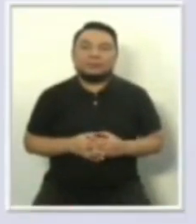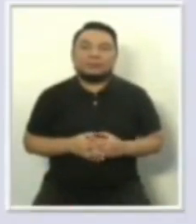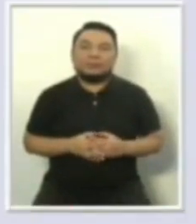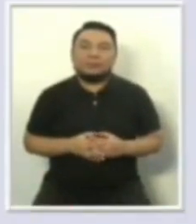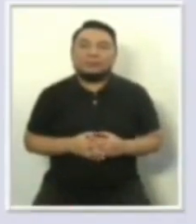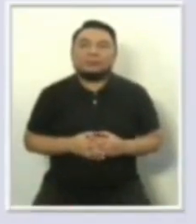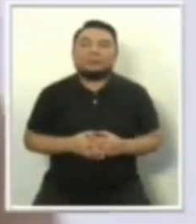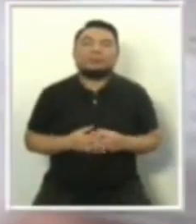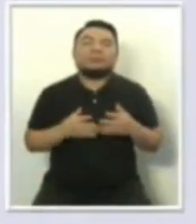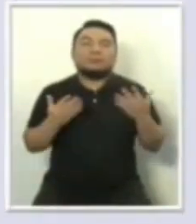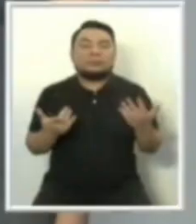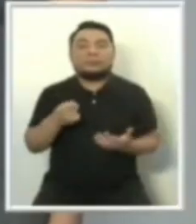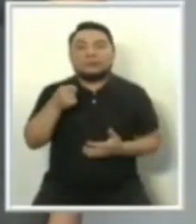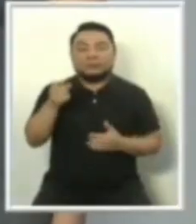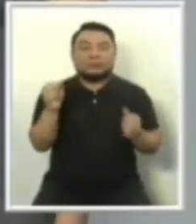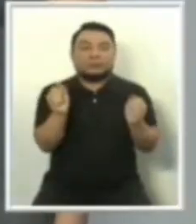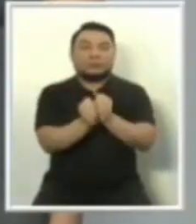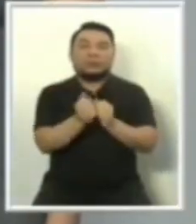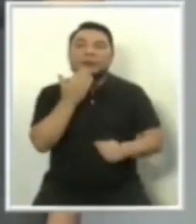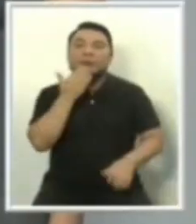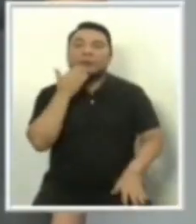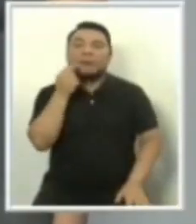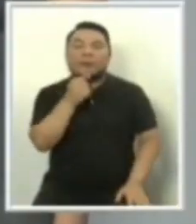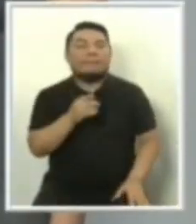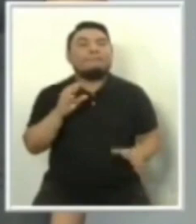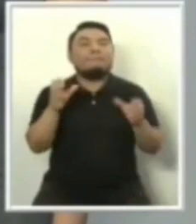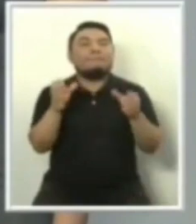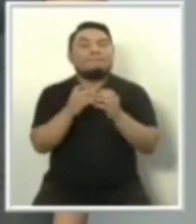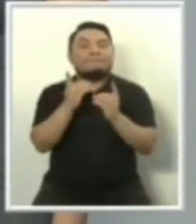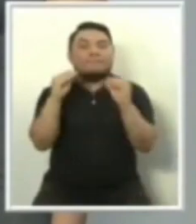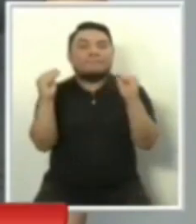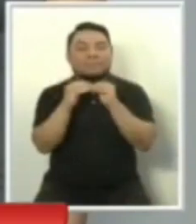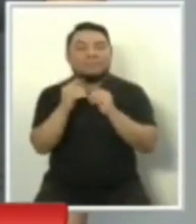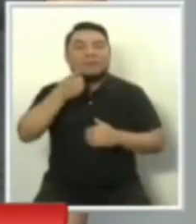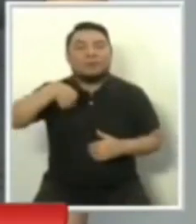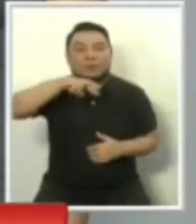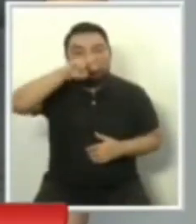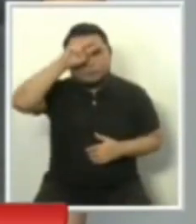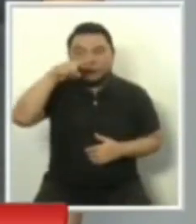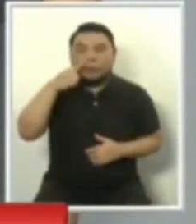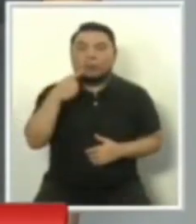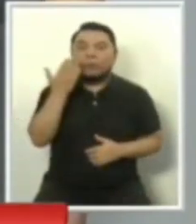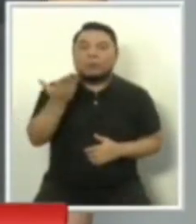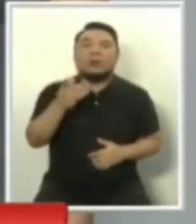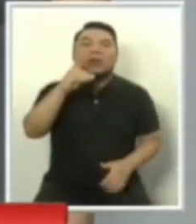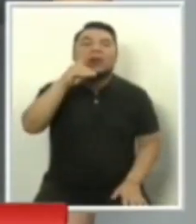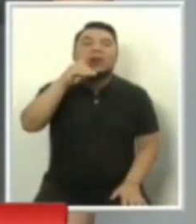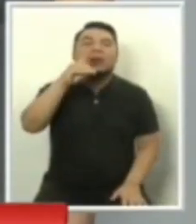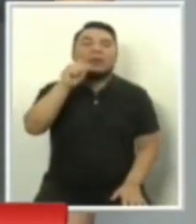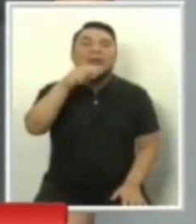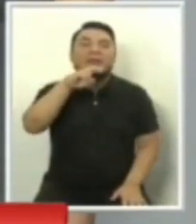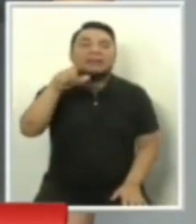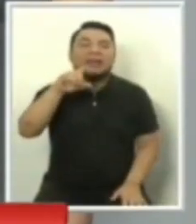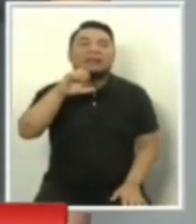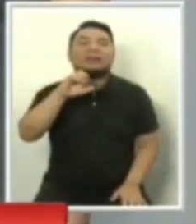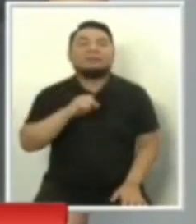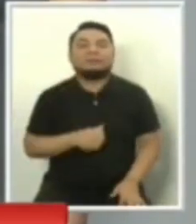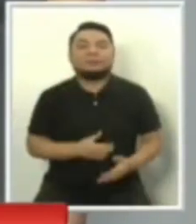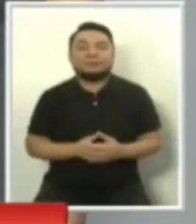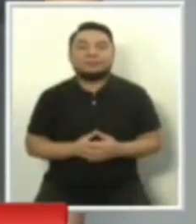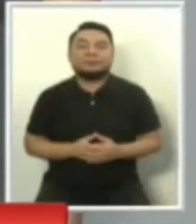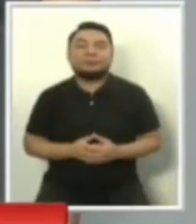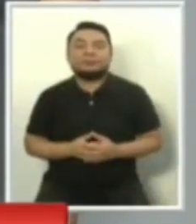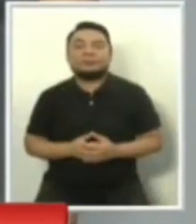Y lo acompaña el Partido Democrático, Somos Perú, Daniel Salaverro. La tercera dupla